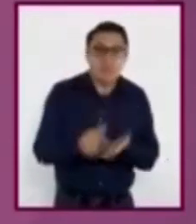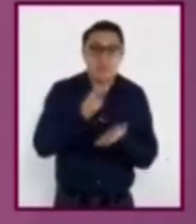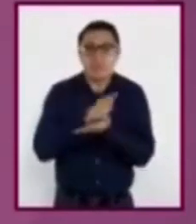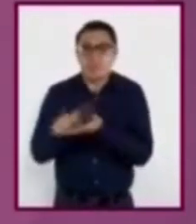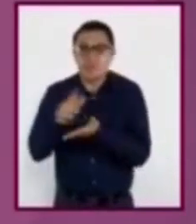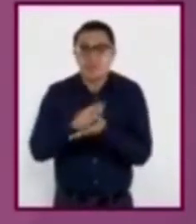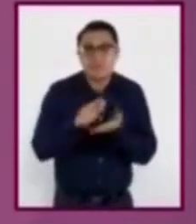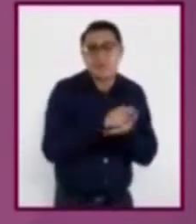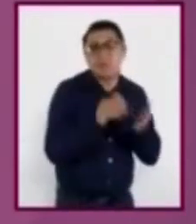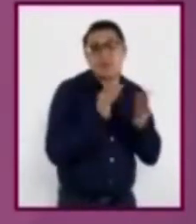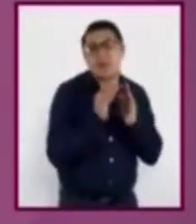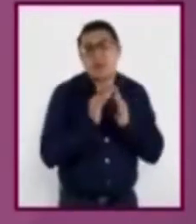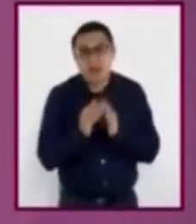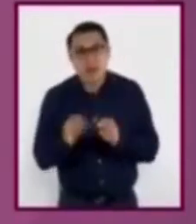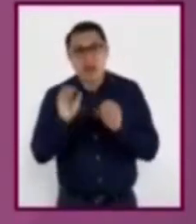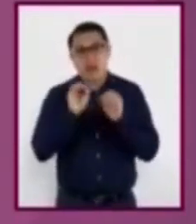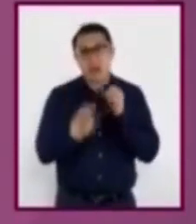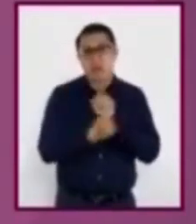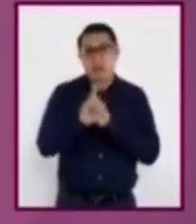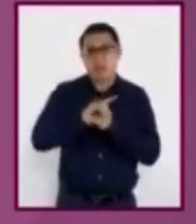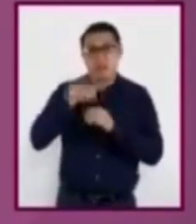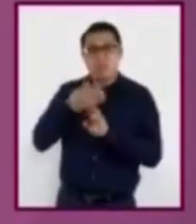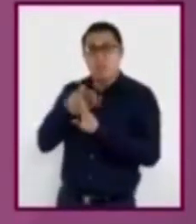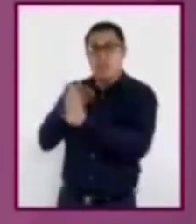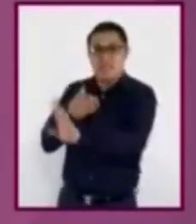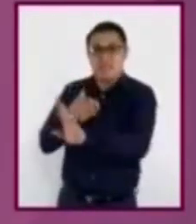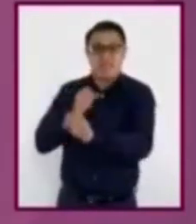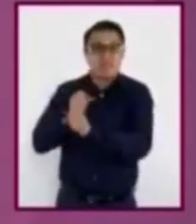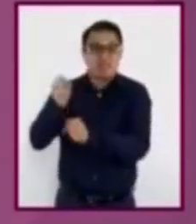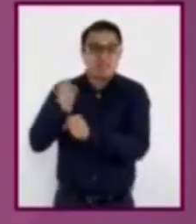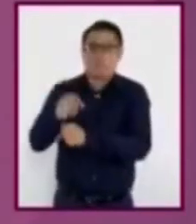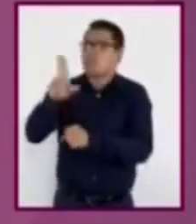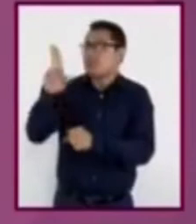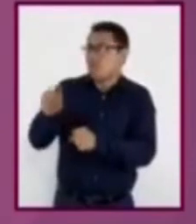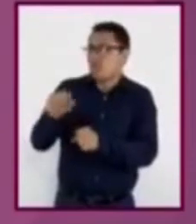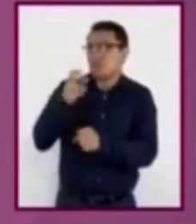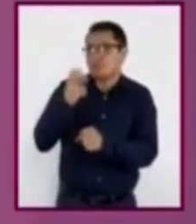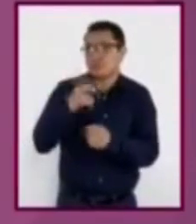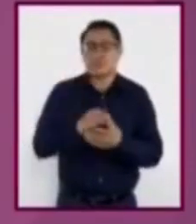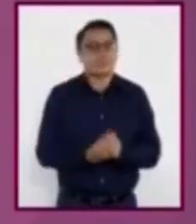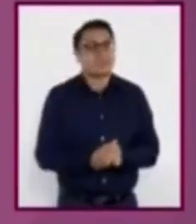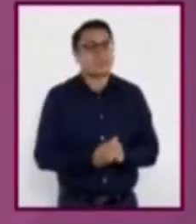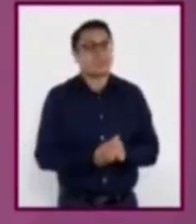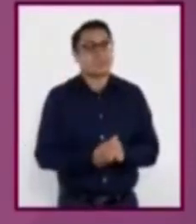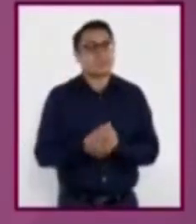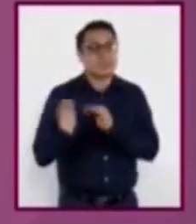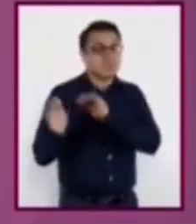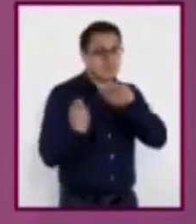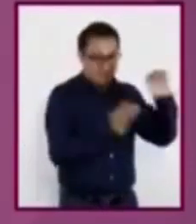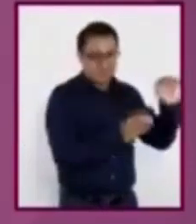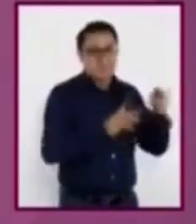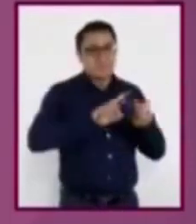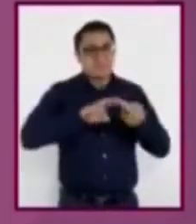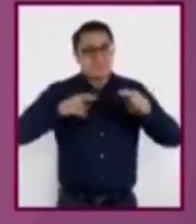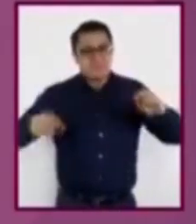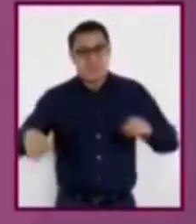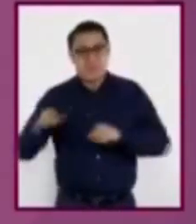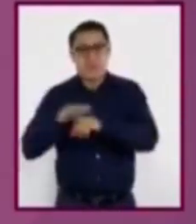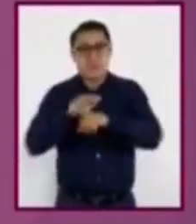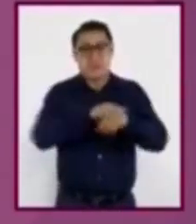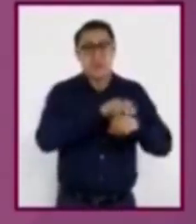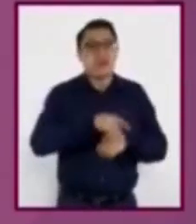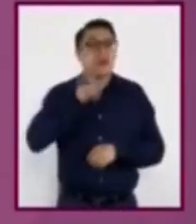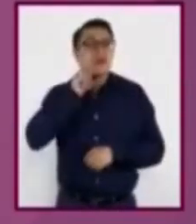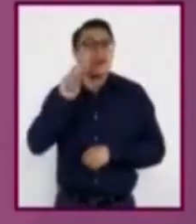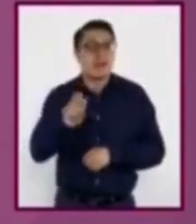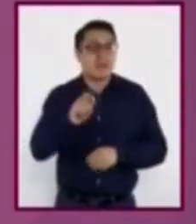o a evitar resolver los problemas con violencia. En cuanto a las relaciones amistosas, mostrarse tal y